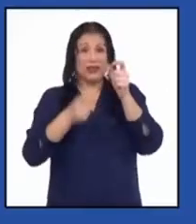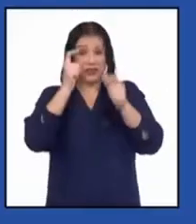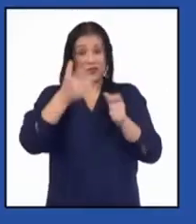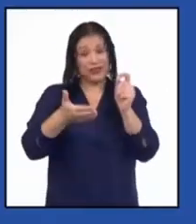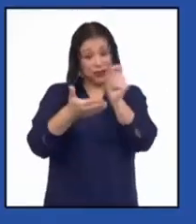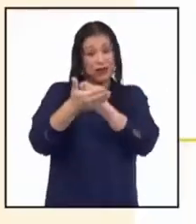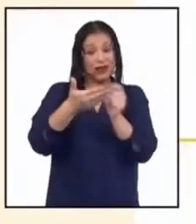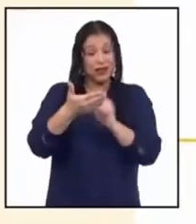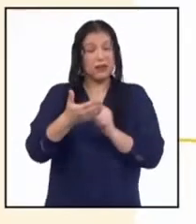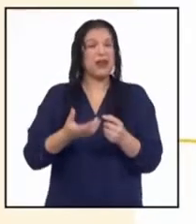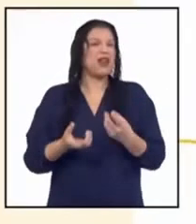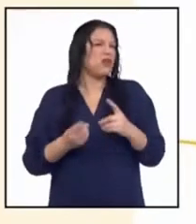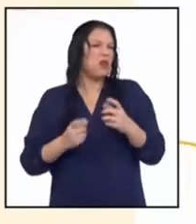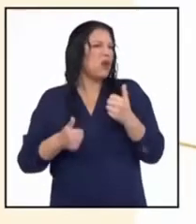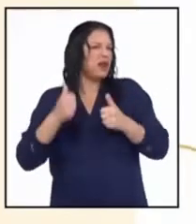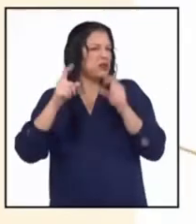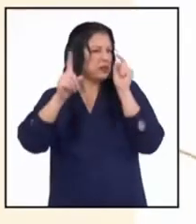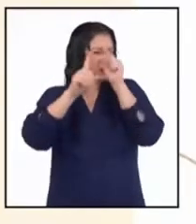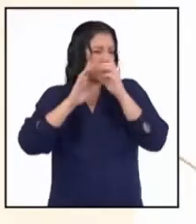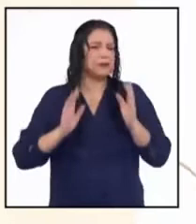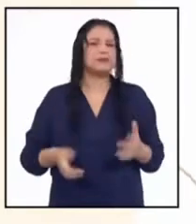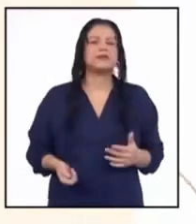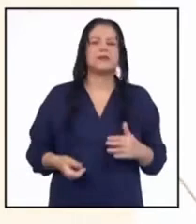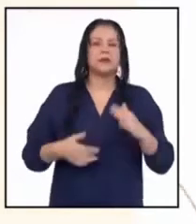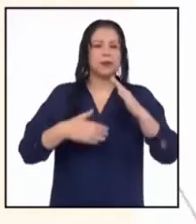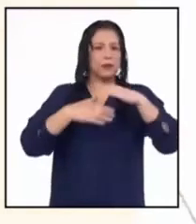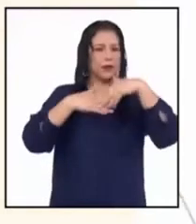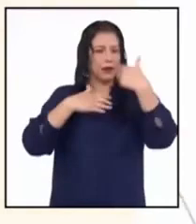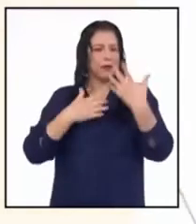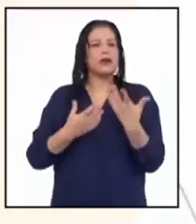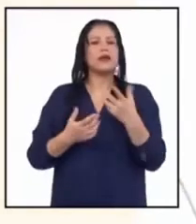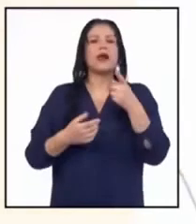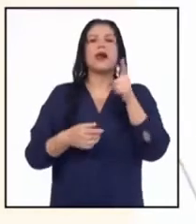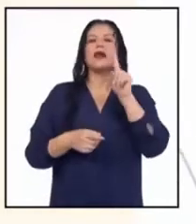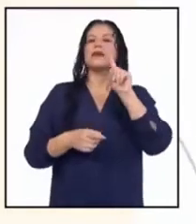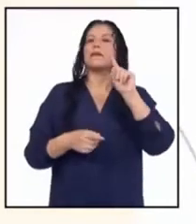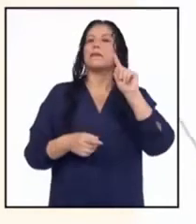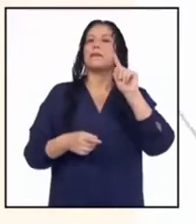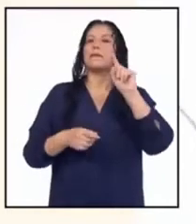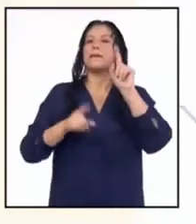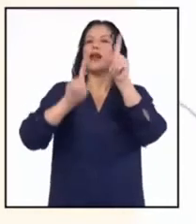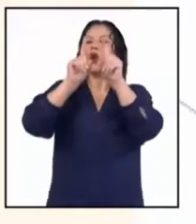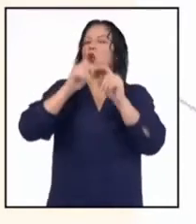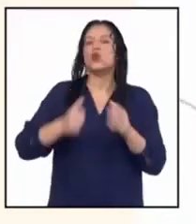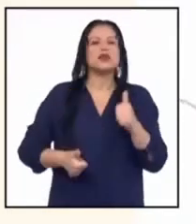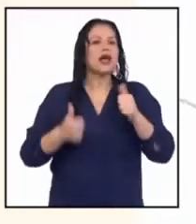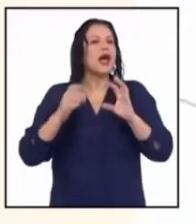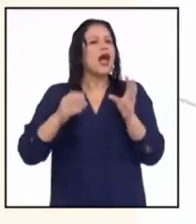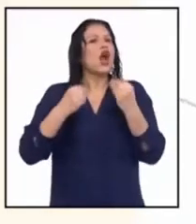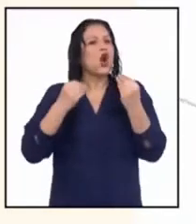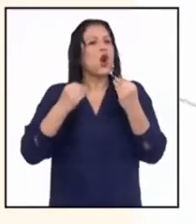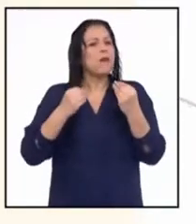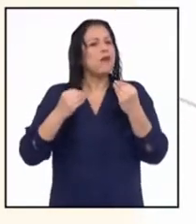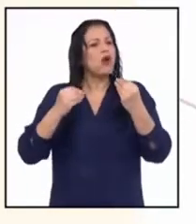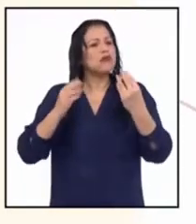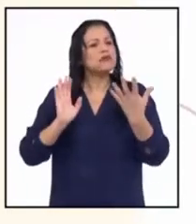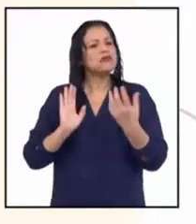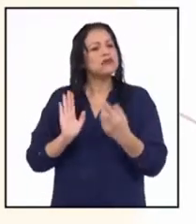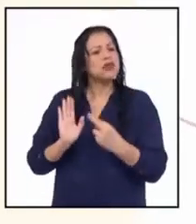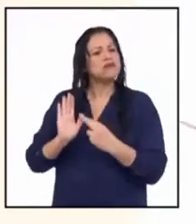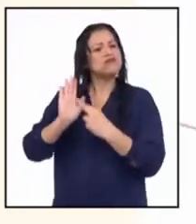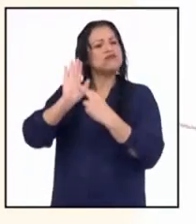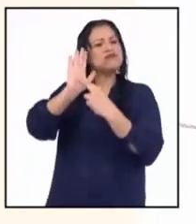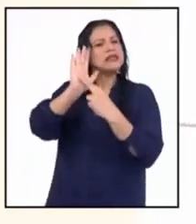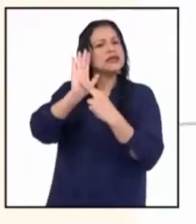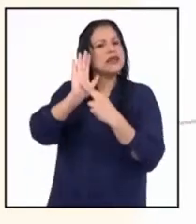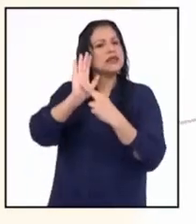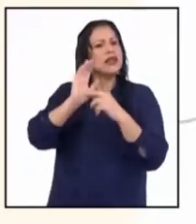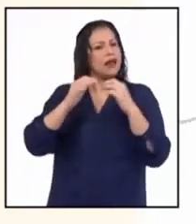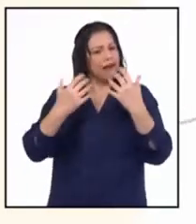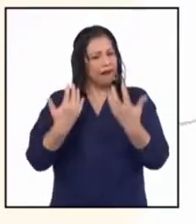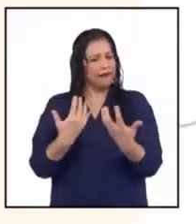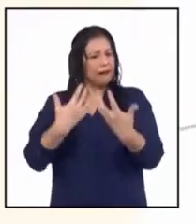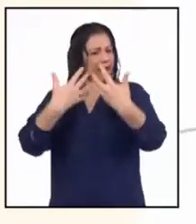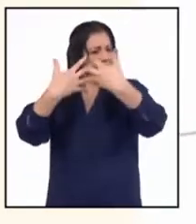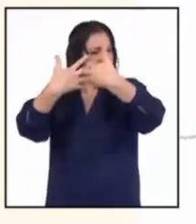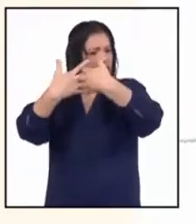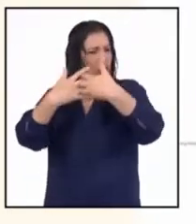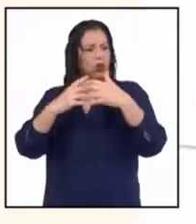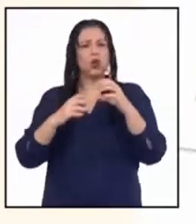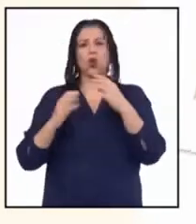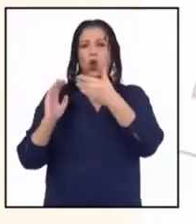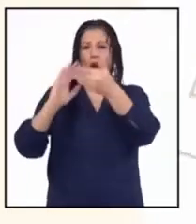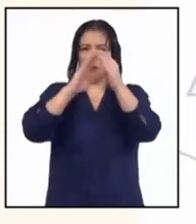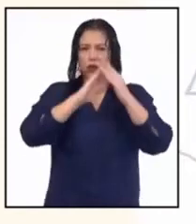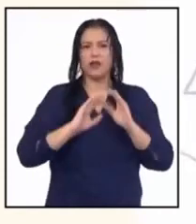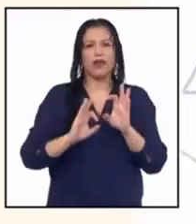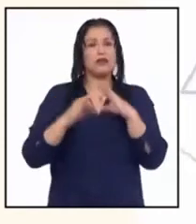párrafo. La siguiente pregunta es, ¿cómo se representan la relación con la comunidad, con su familia y o con